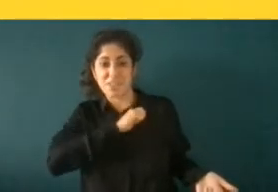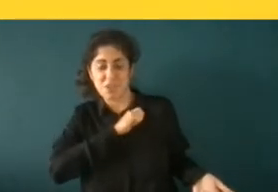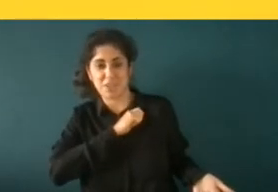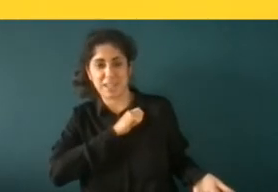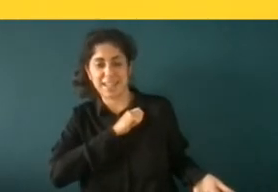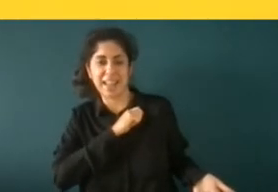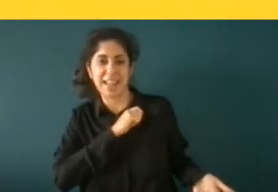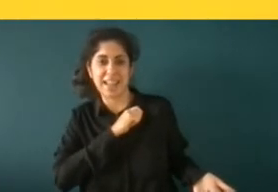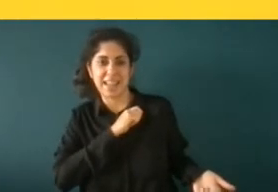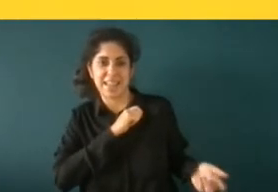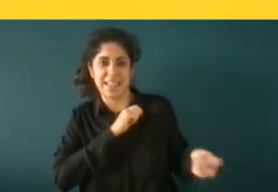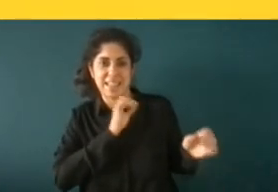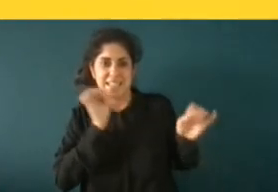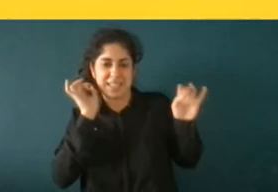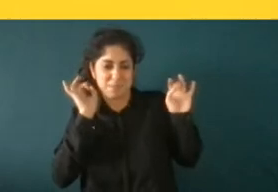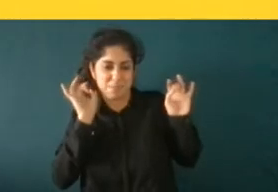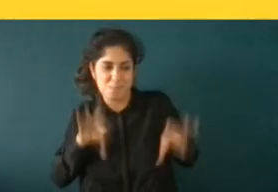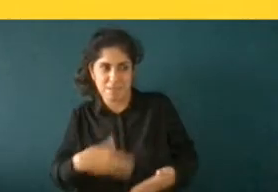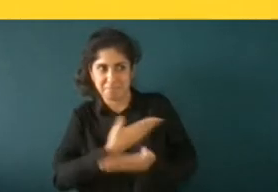como ustedes ¿no?